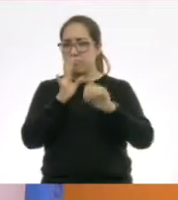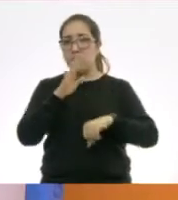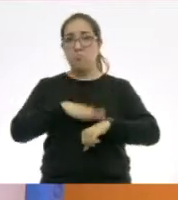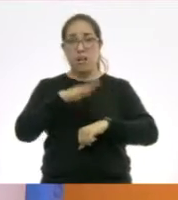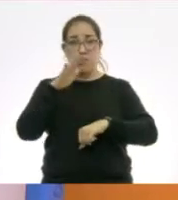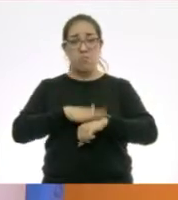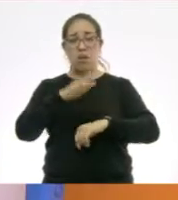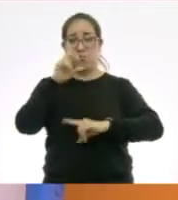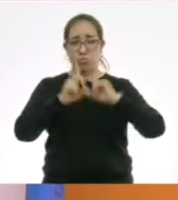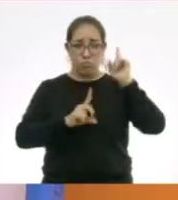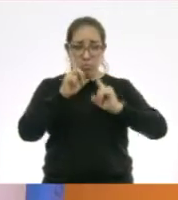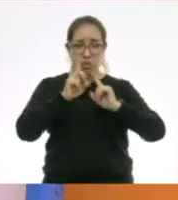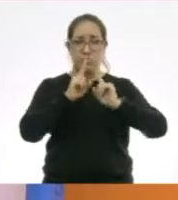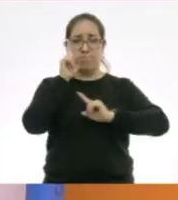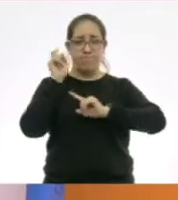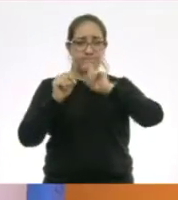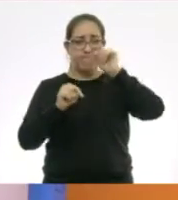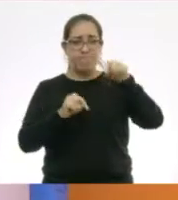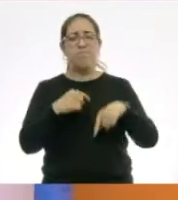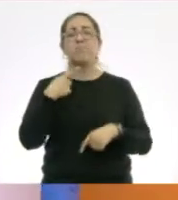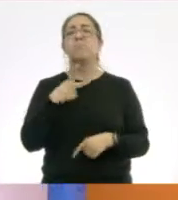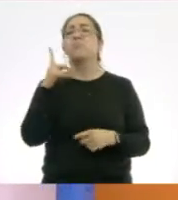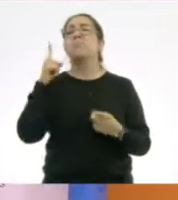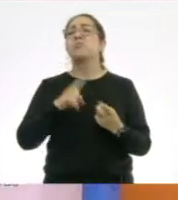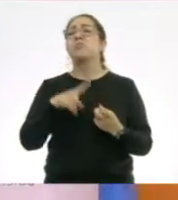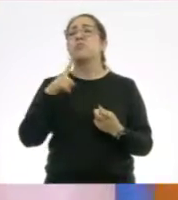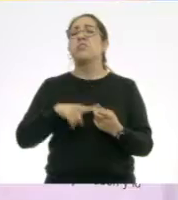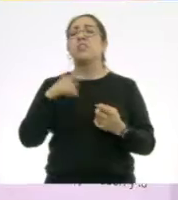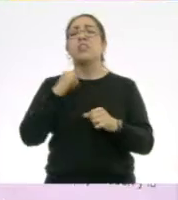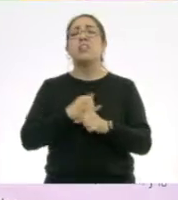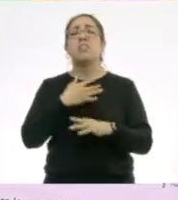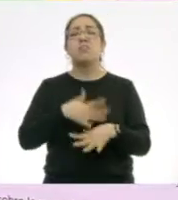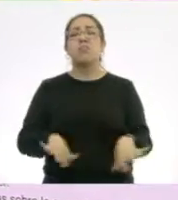dudas. Pero, ¿dónde crees que podemos encontrar información?